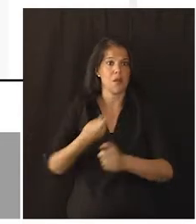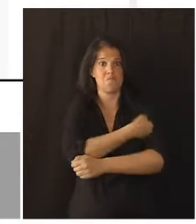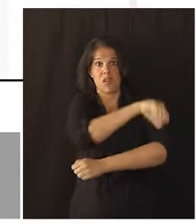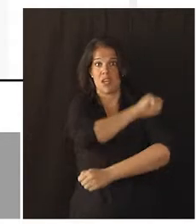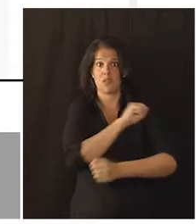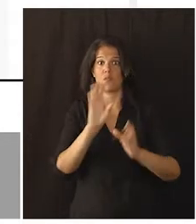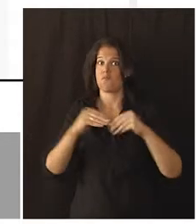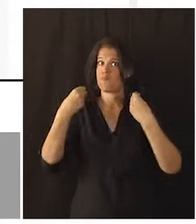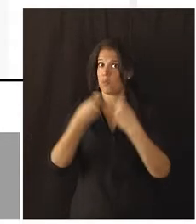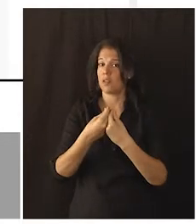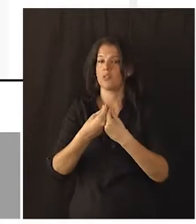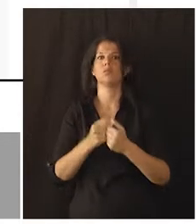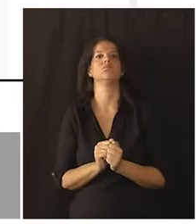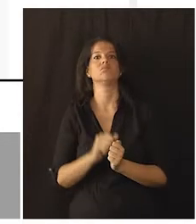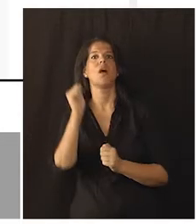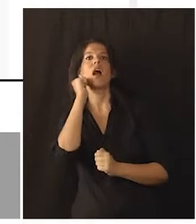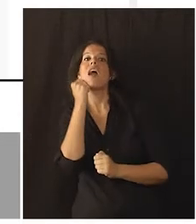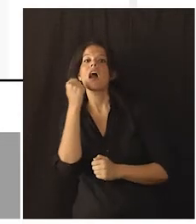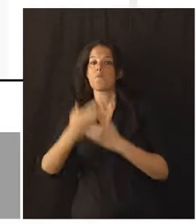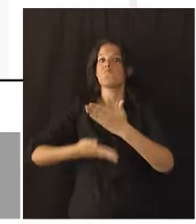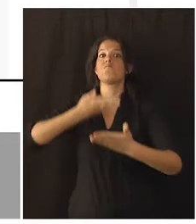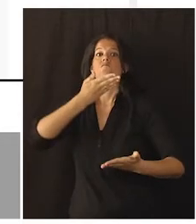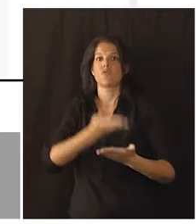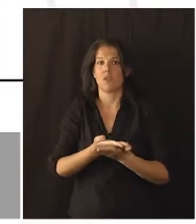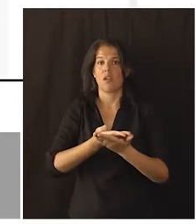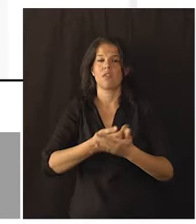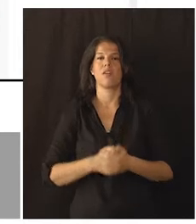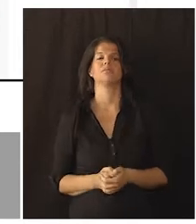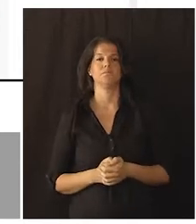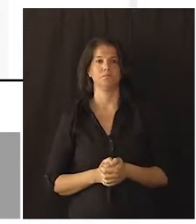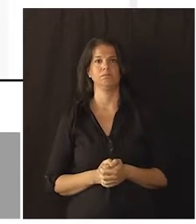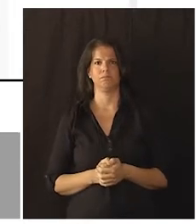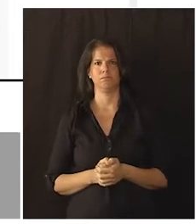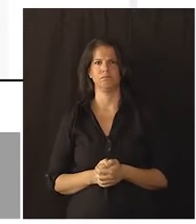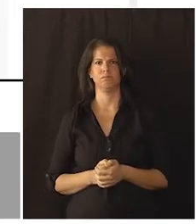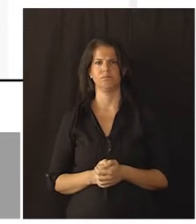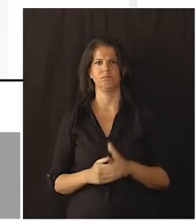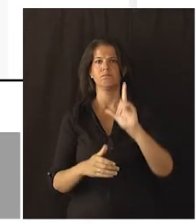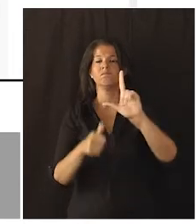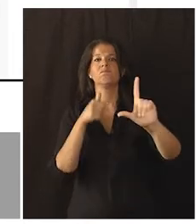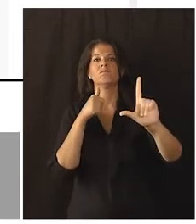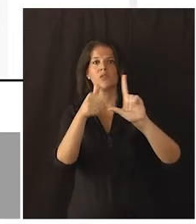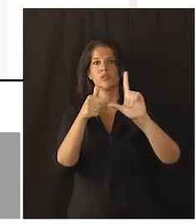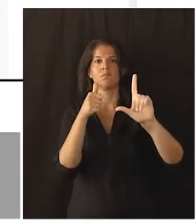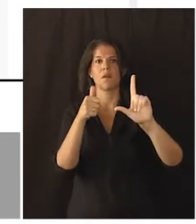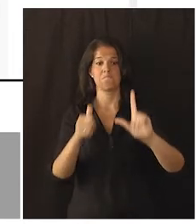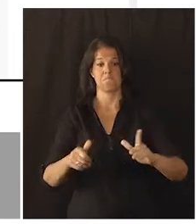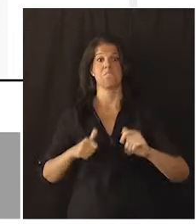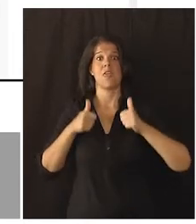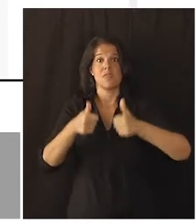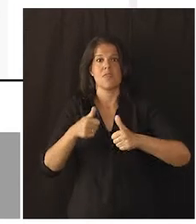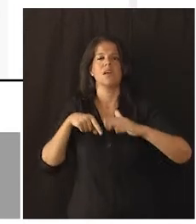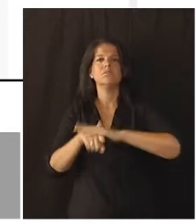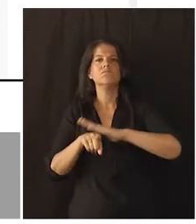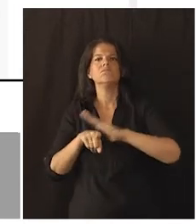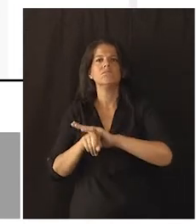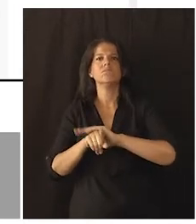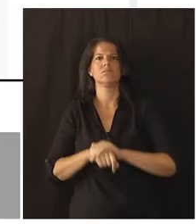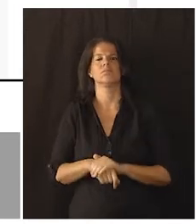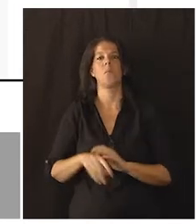registro de documentos, quejas y sugerencias. Al pulsar sobre Iniciar un trámite,